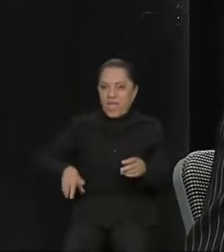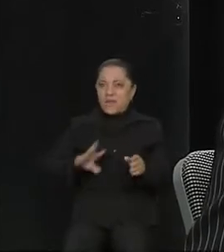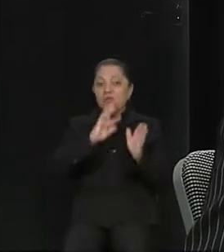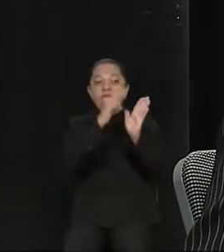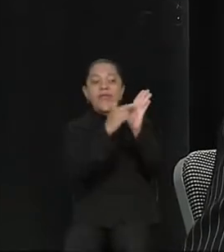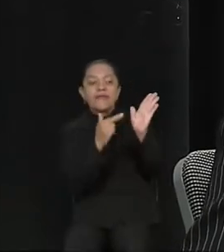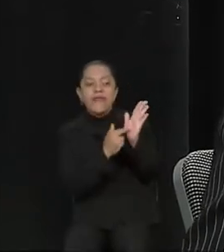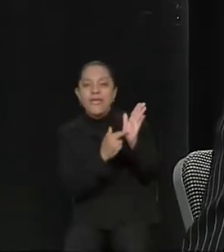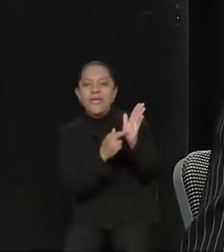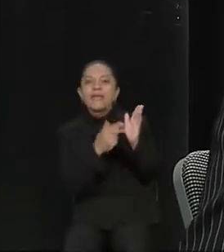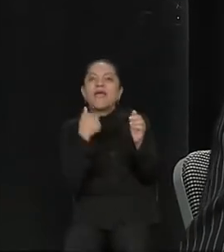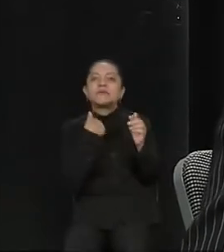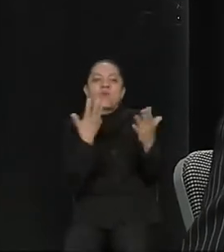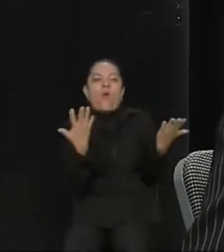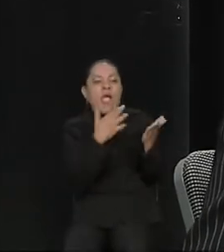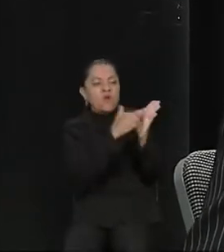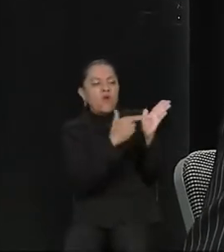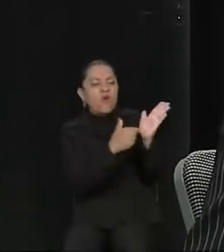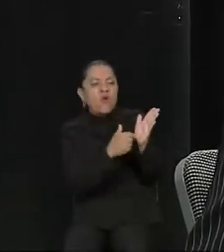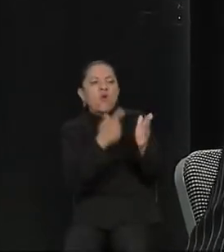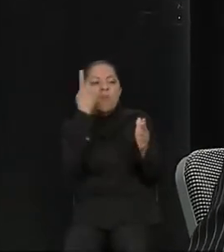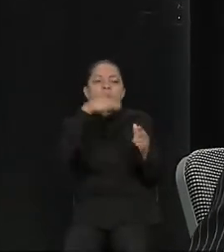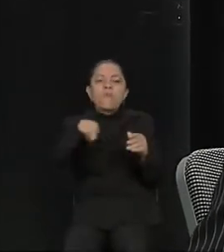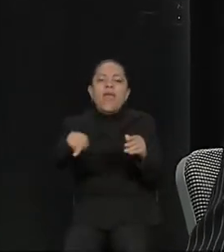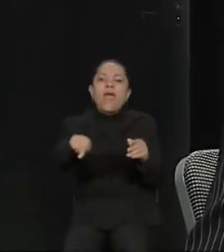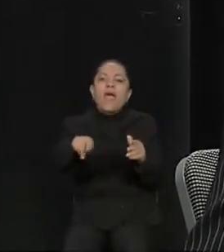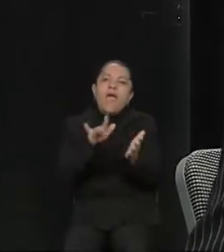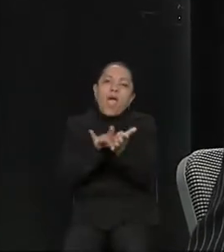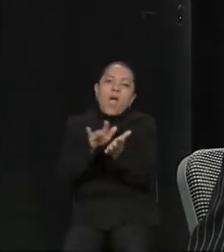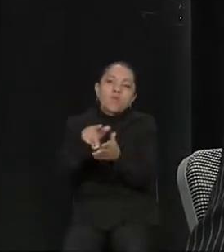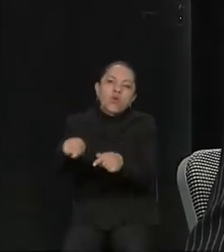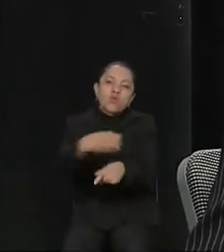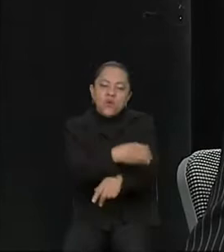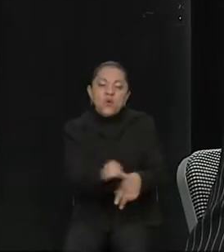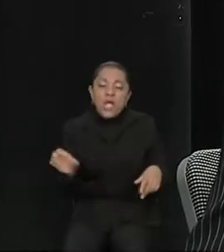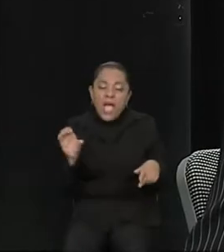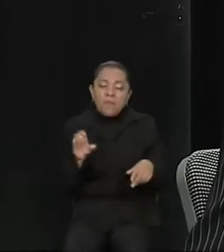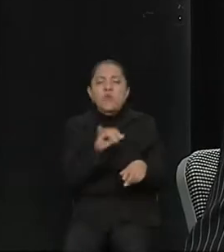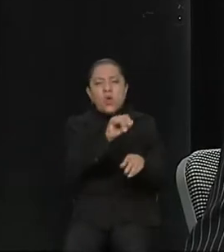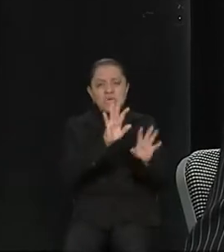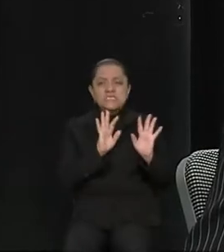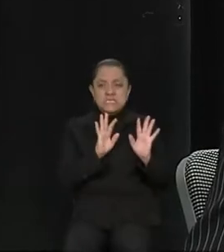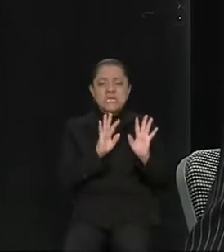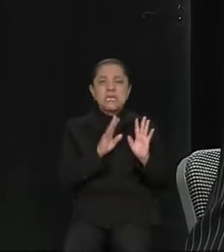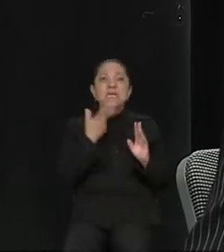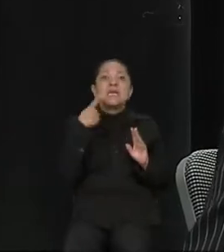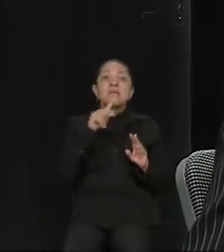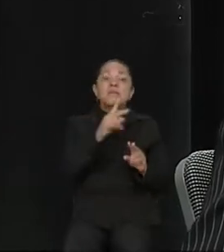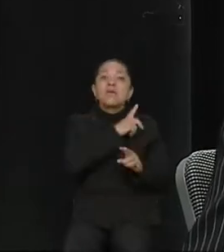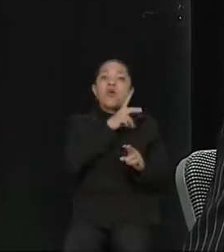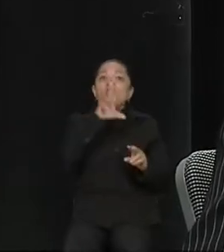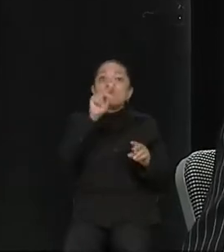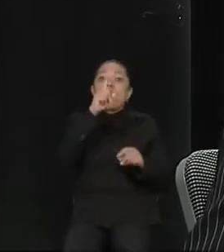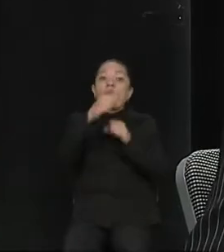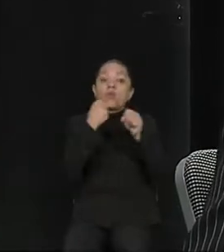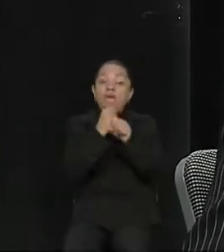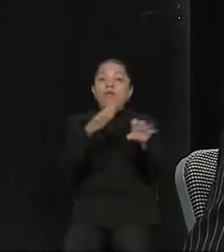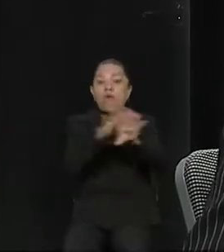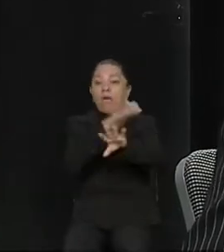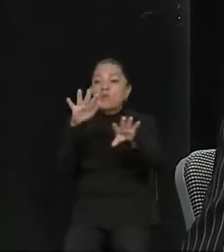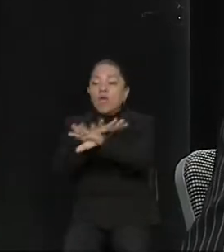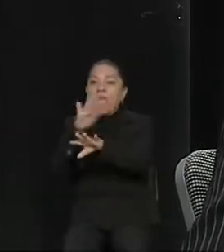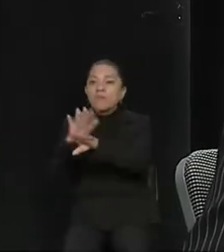cambiando cada año. Les vamos también a proporcionar diésel con un subsidio para que puedan seguir